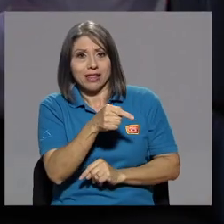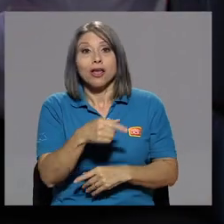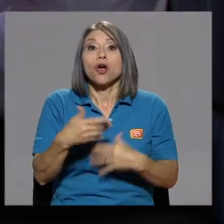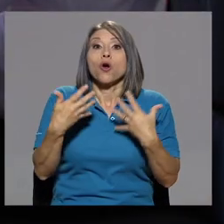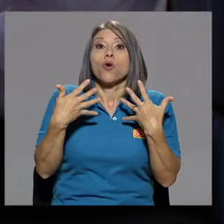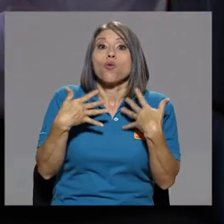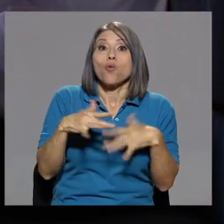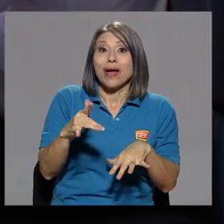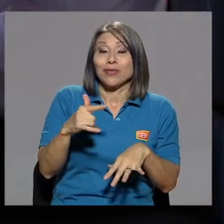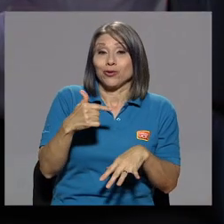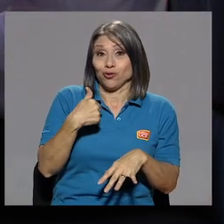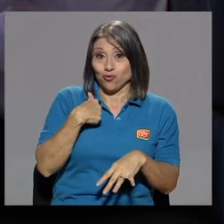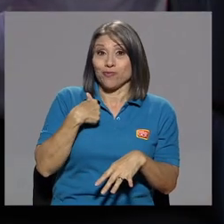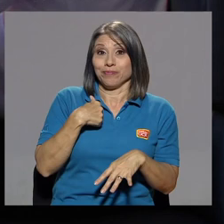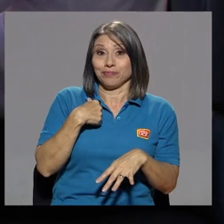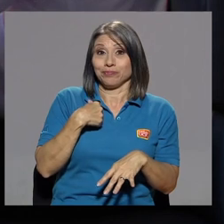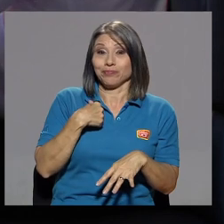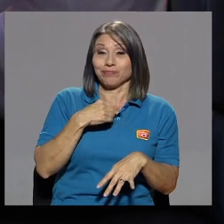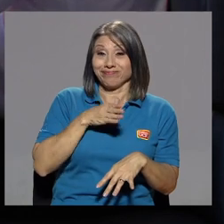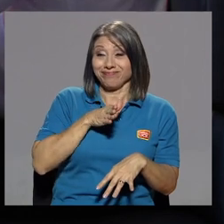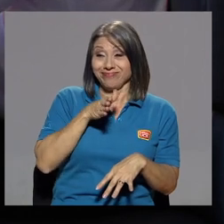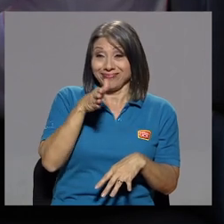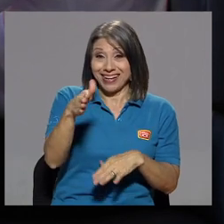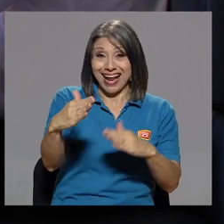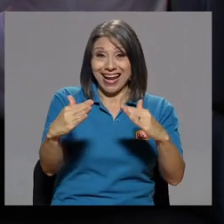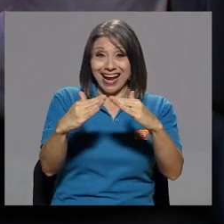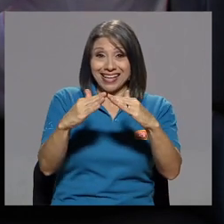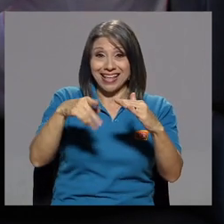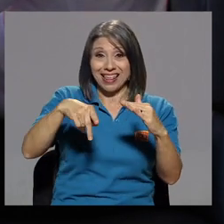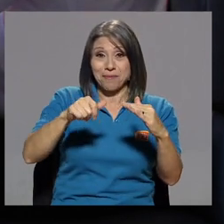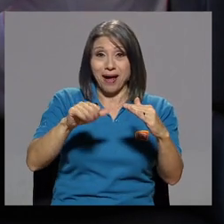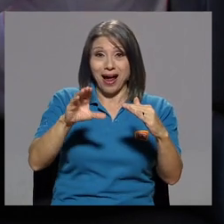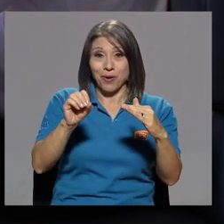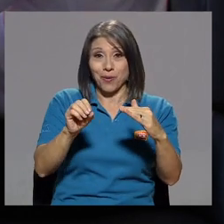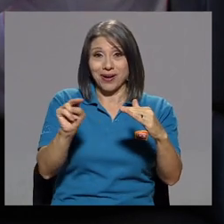cuando yo invoco a la casa de Paco en San Francisco de Ríos,